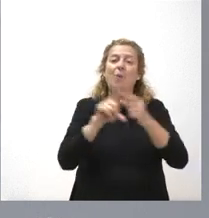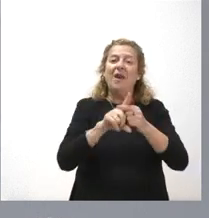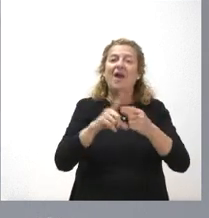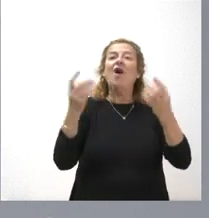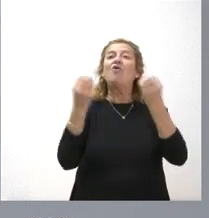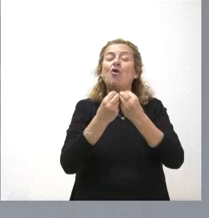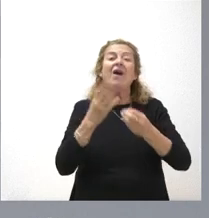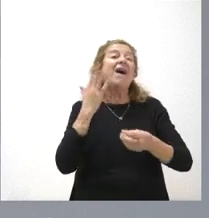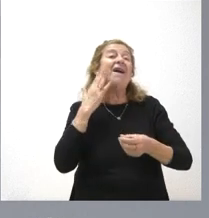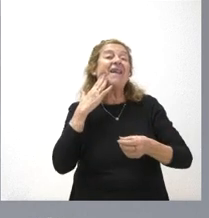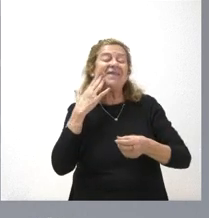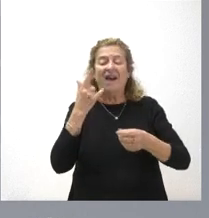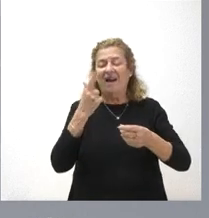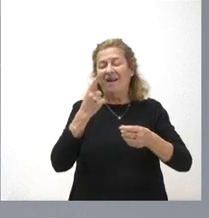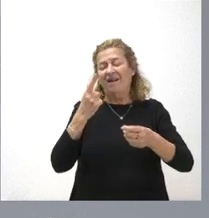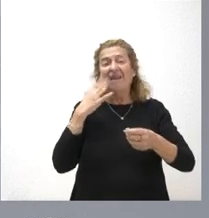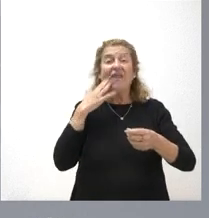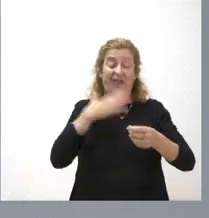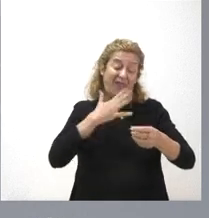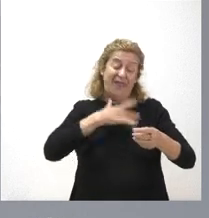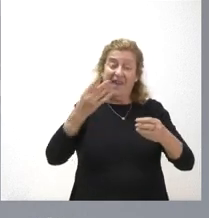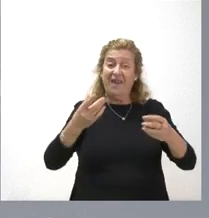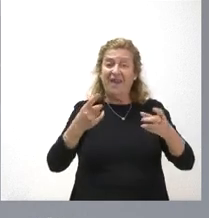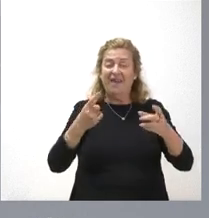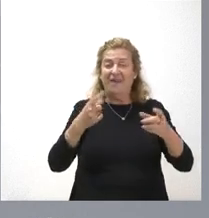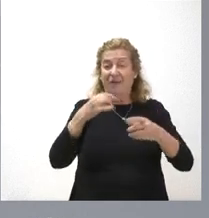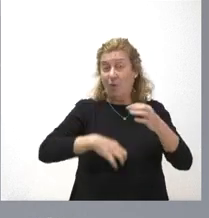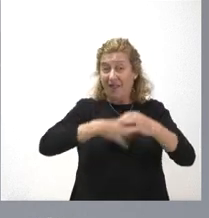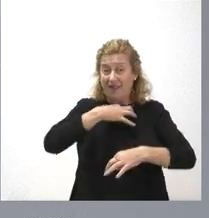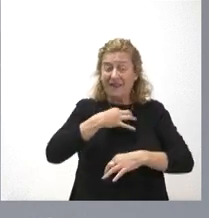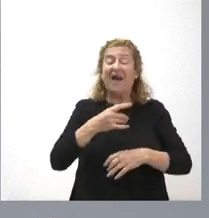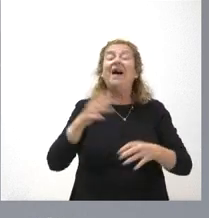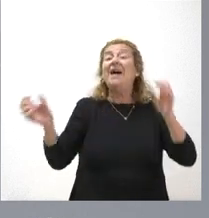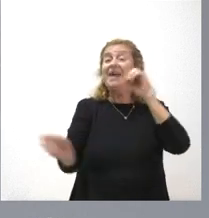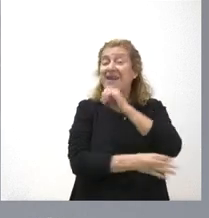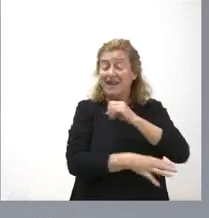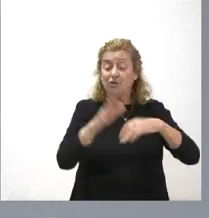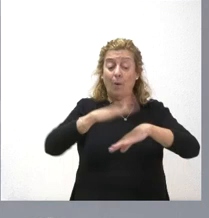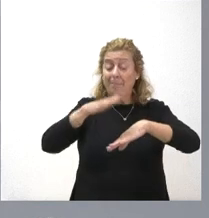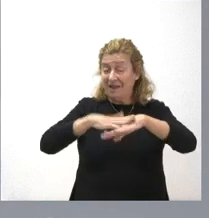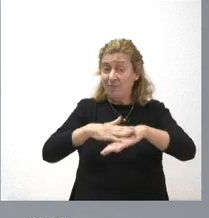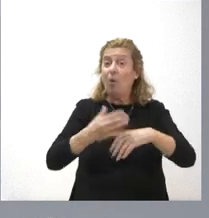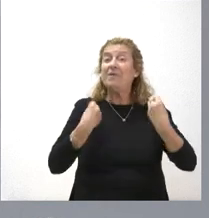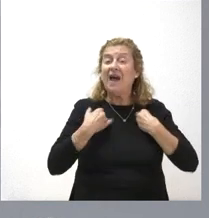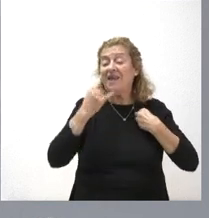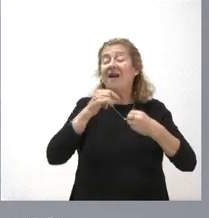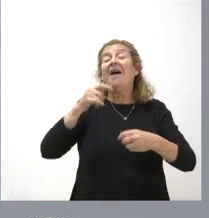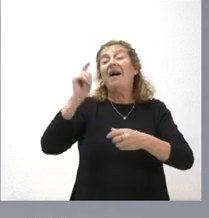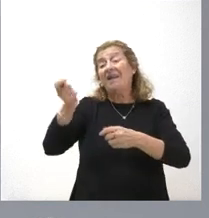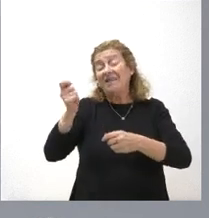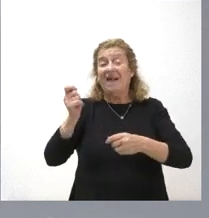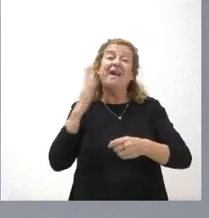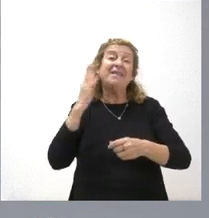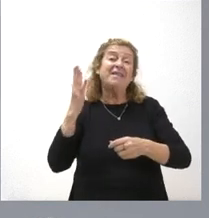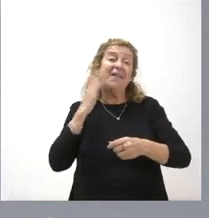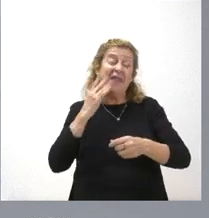renta garantizada de ciudadanía? El ingreso mínimo vital está ahora mismo conviviendo con la renta garantizada de ciudadanía. Es más,